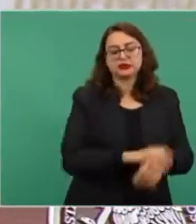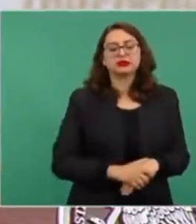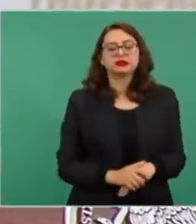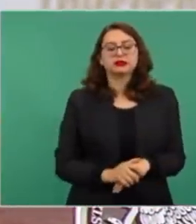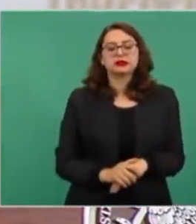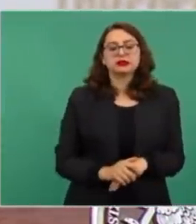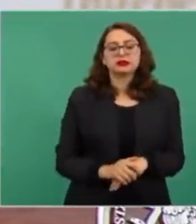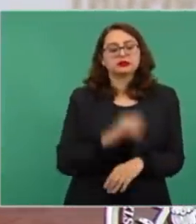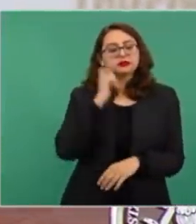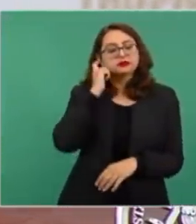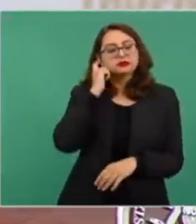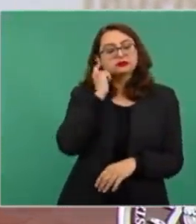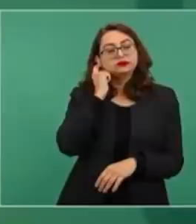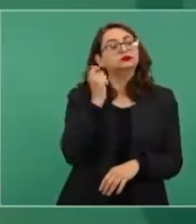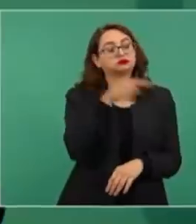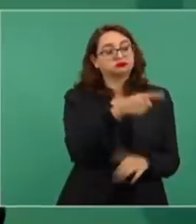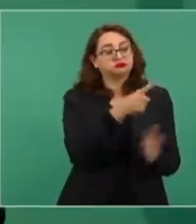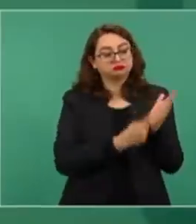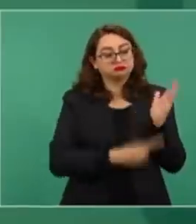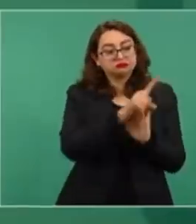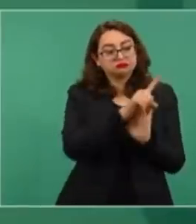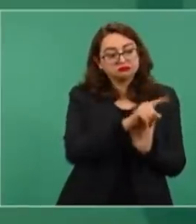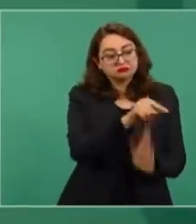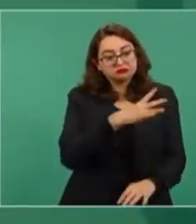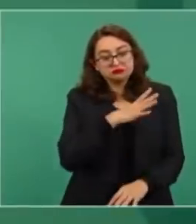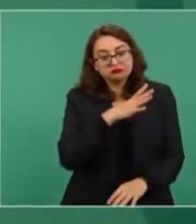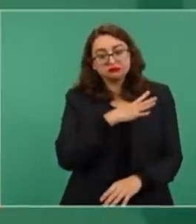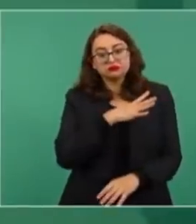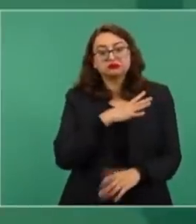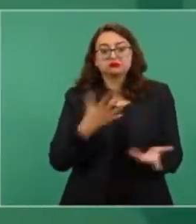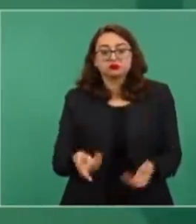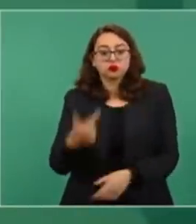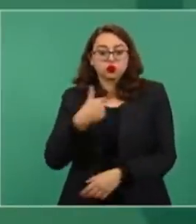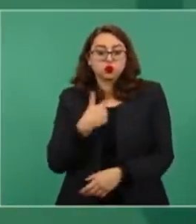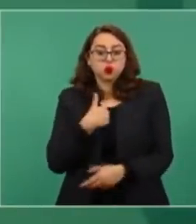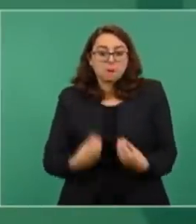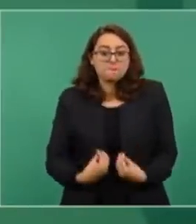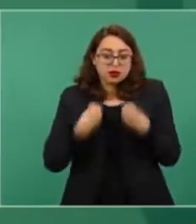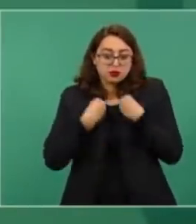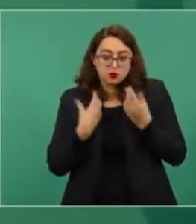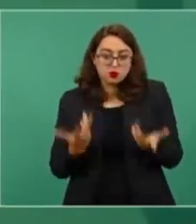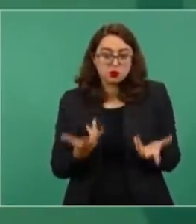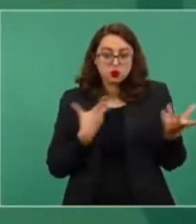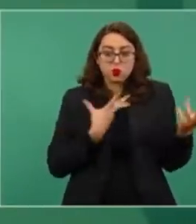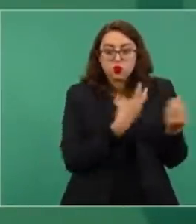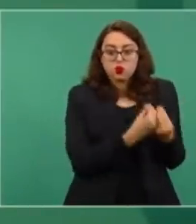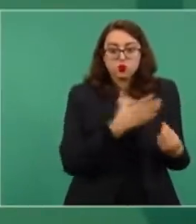Entonces, en ese departamento vivo con mi familia,